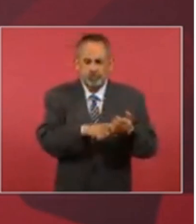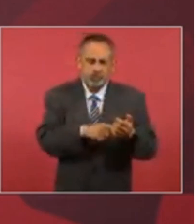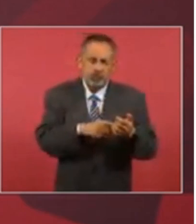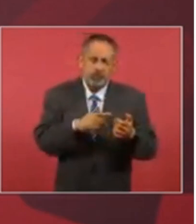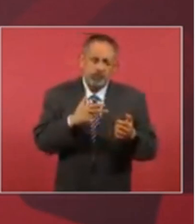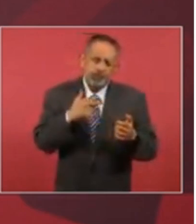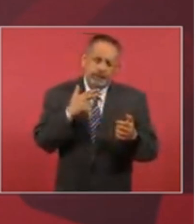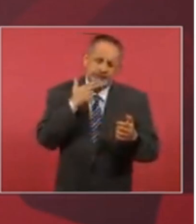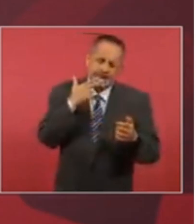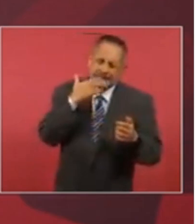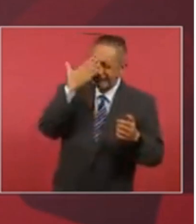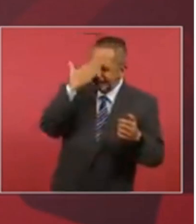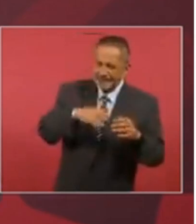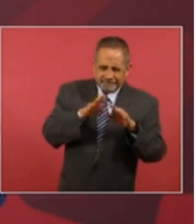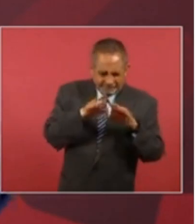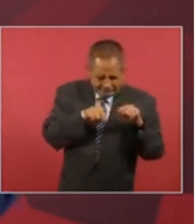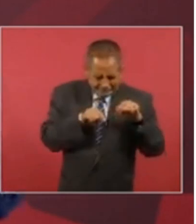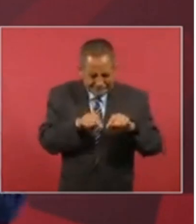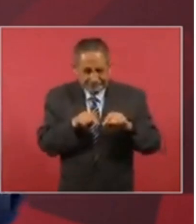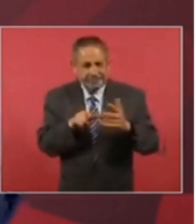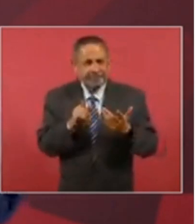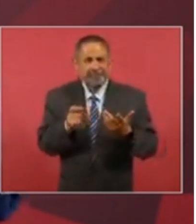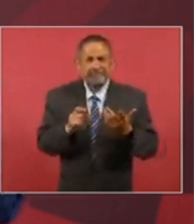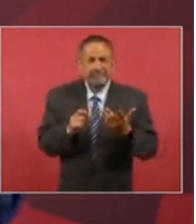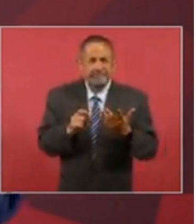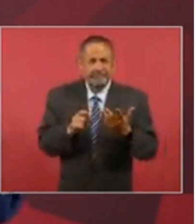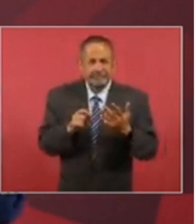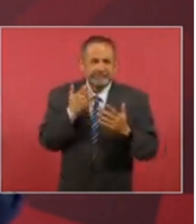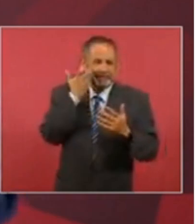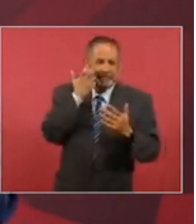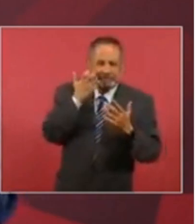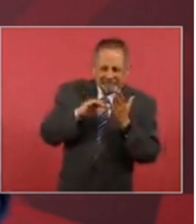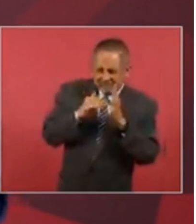estas tácticas